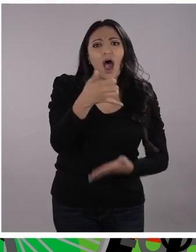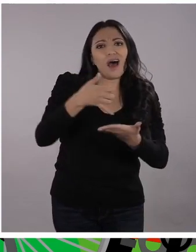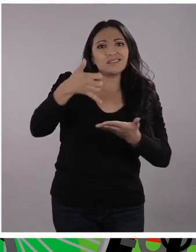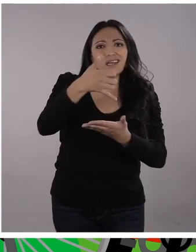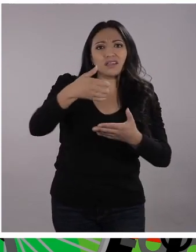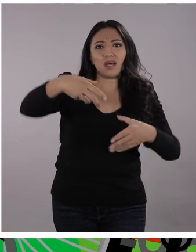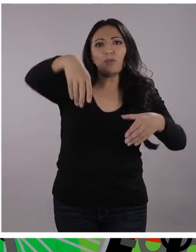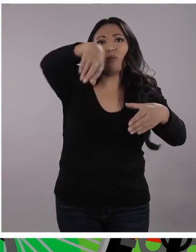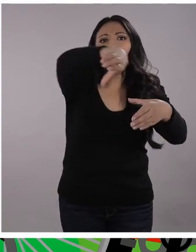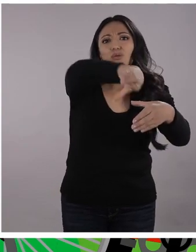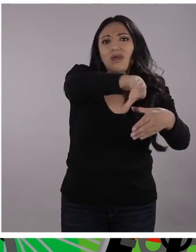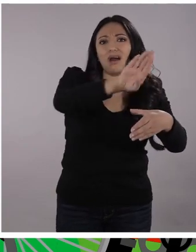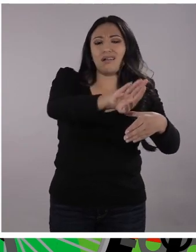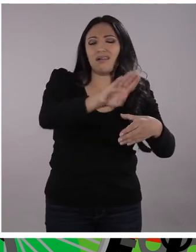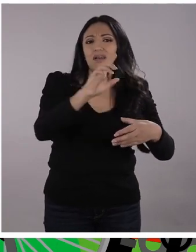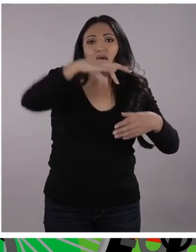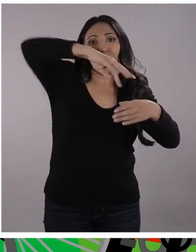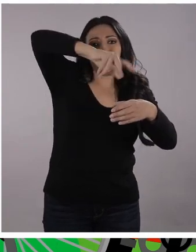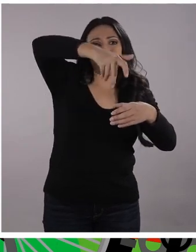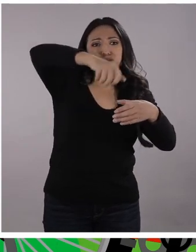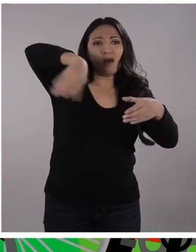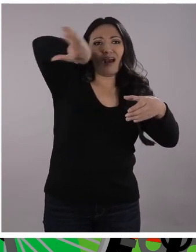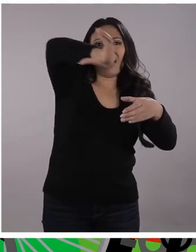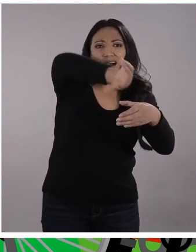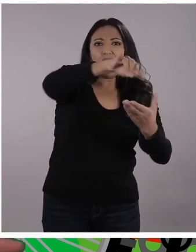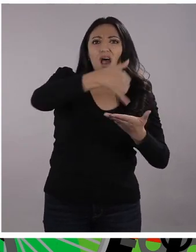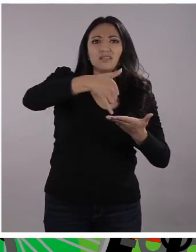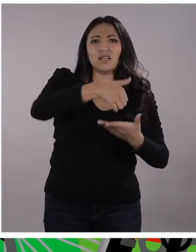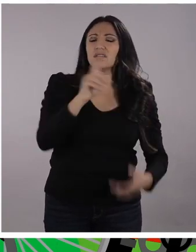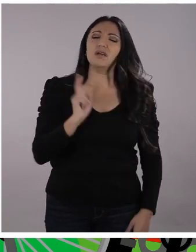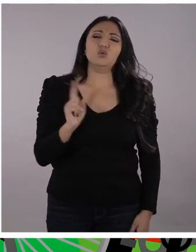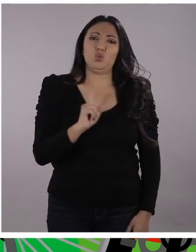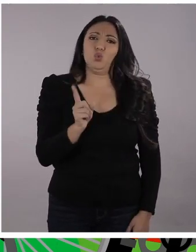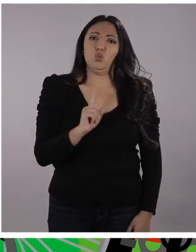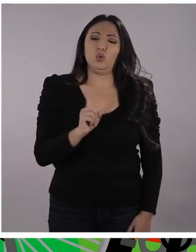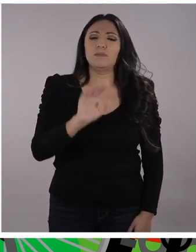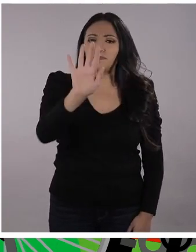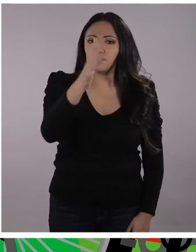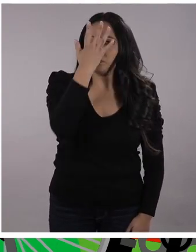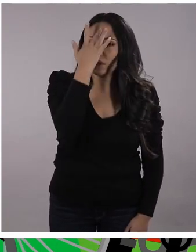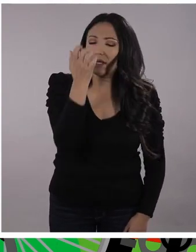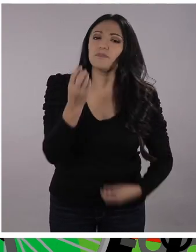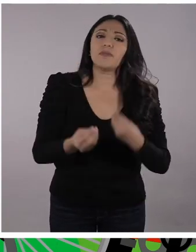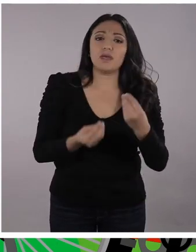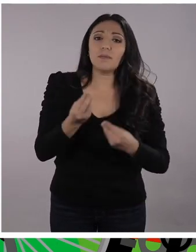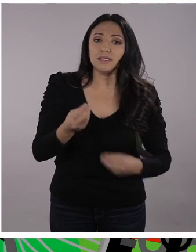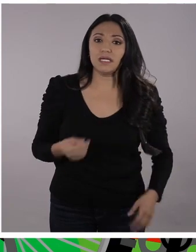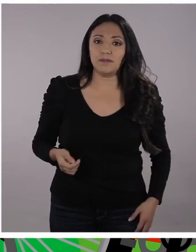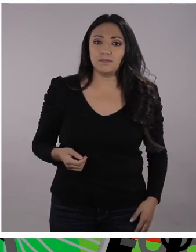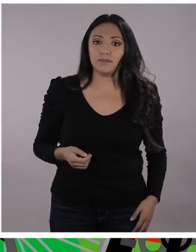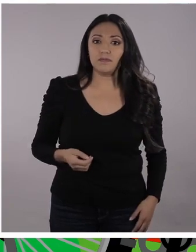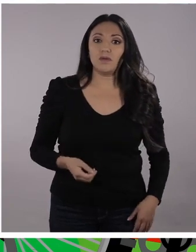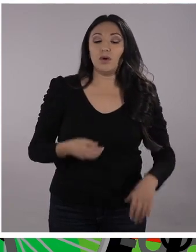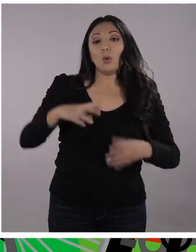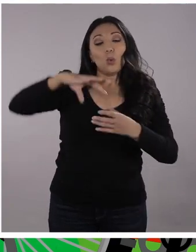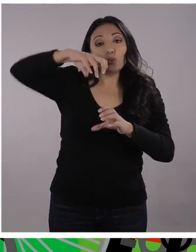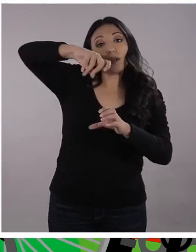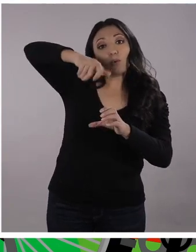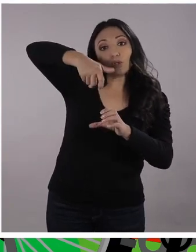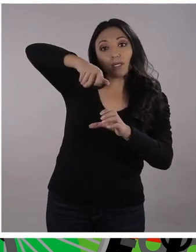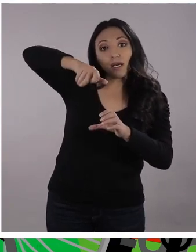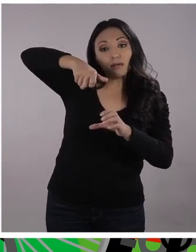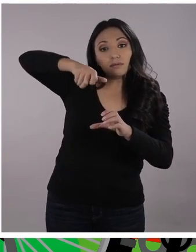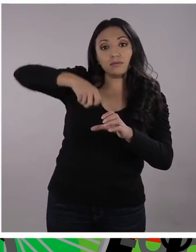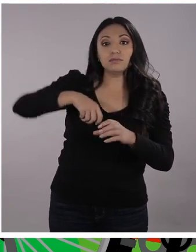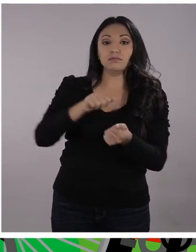en el lavamanos, por ejemplo, o en el lavaplatos de nuestra cocina. ¿Y cómo lo pueden hacer? Es fácil. Agarren una botella de plástico que hayan